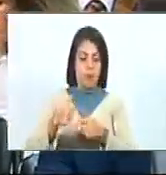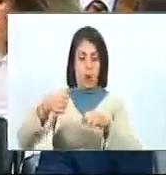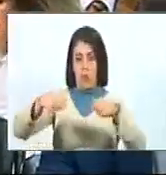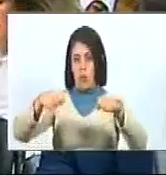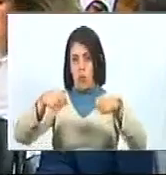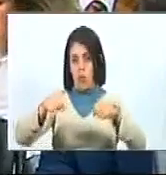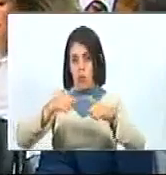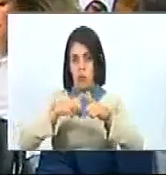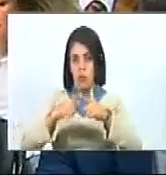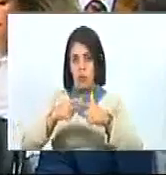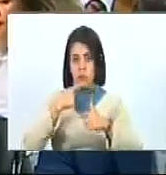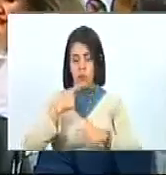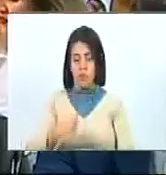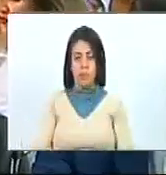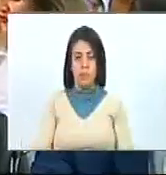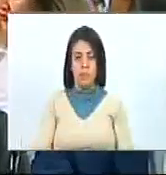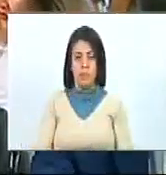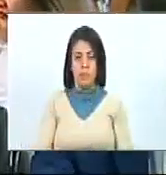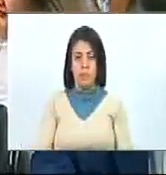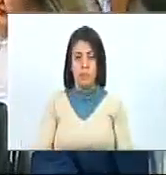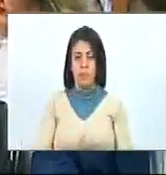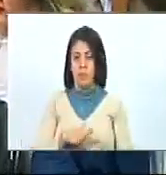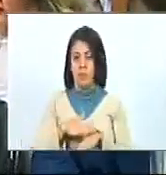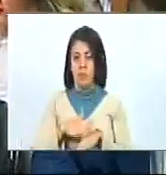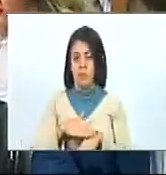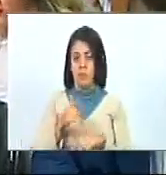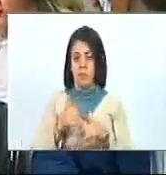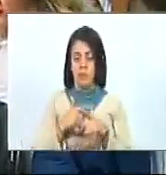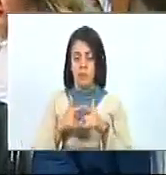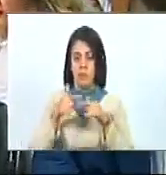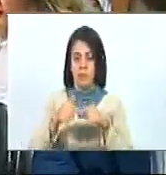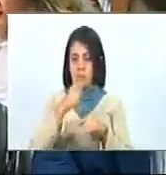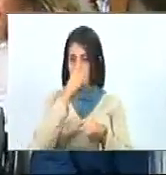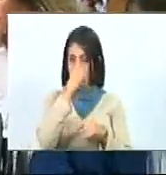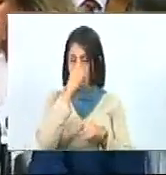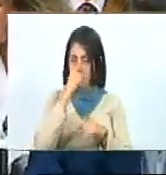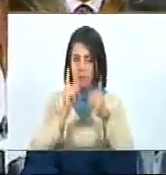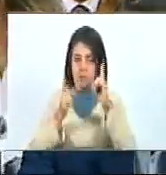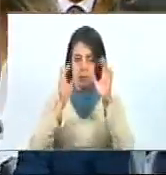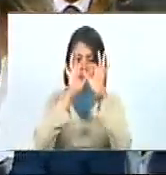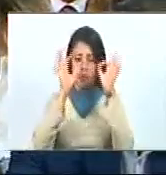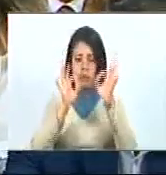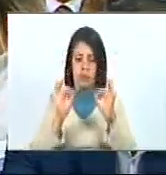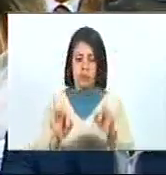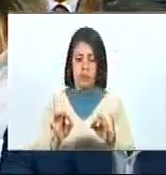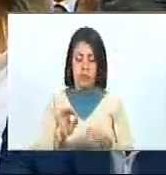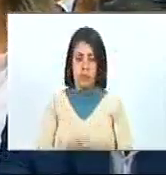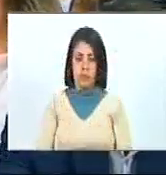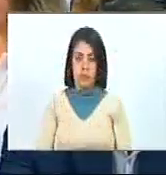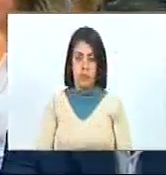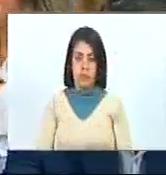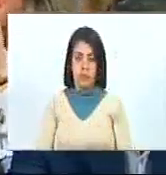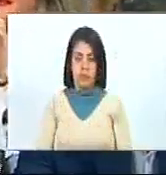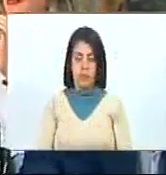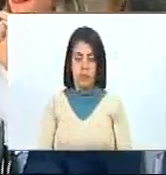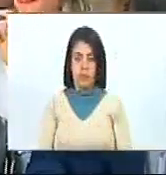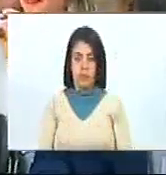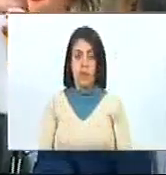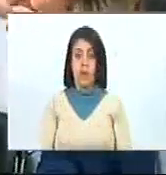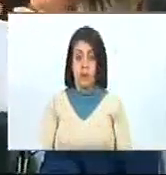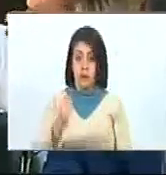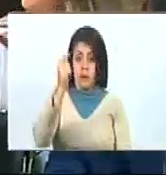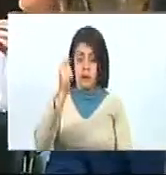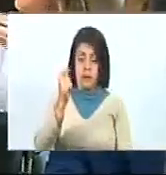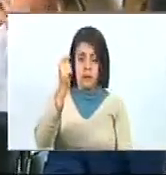etcétera, etcétera entonces ¿qué está pasando? yo creo que de alguna manera directivos y colegas